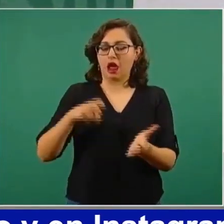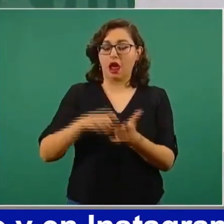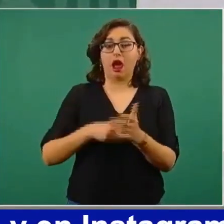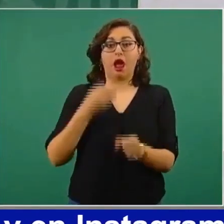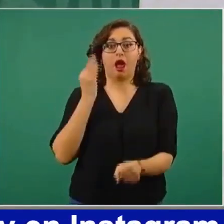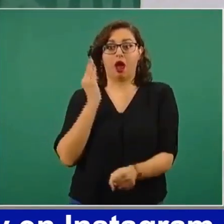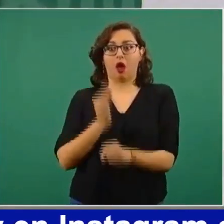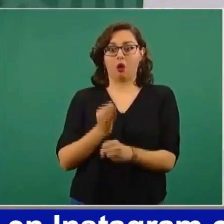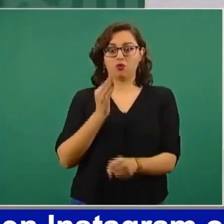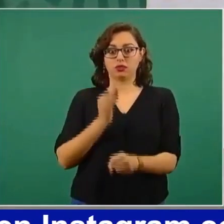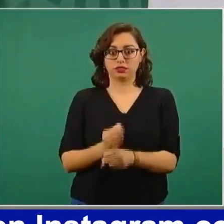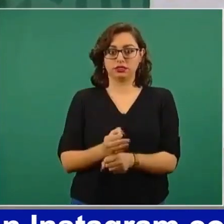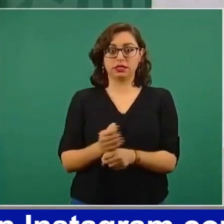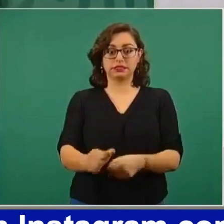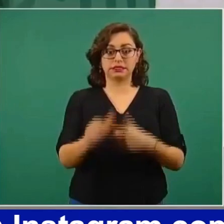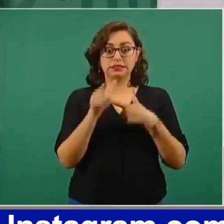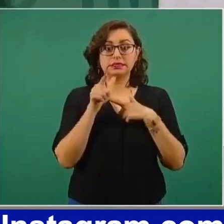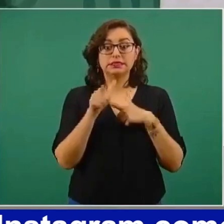tener